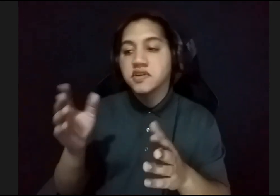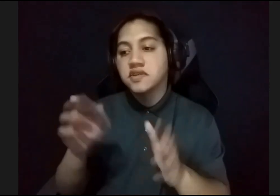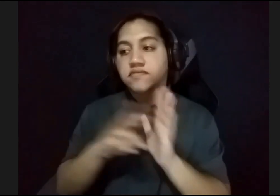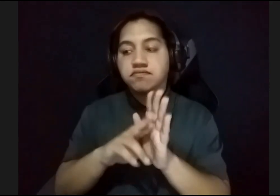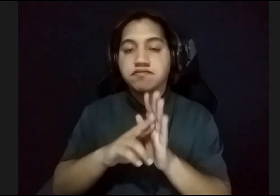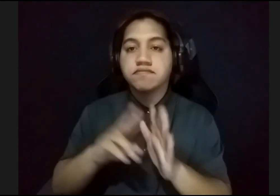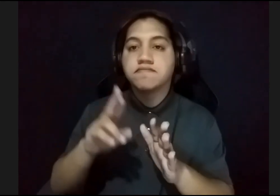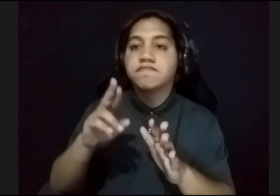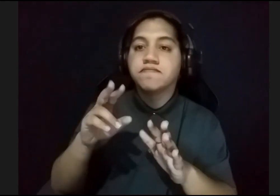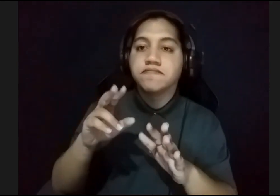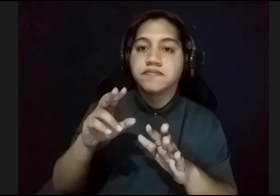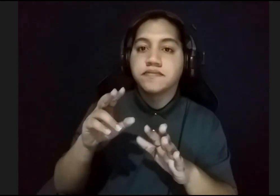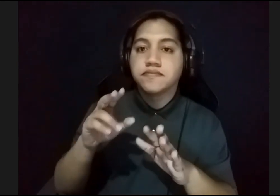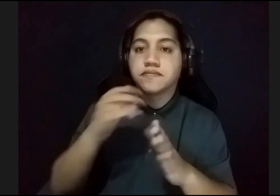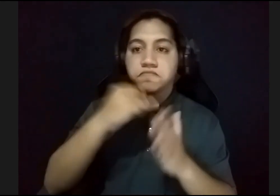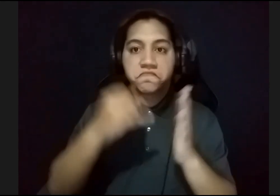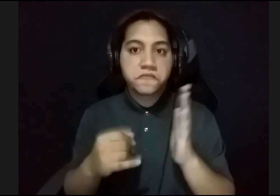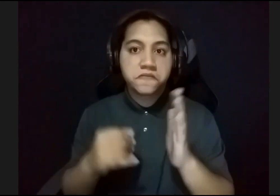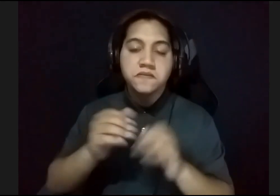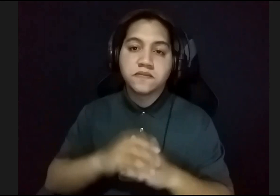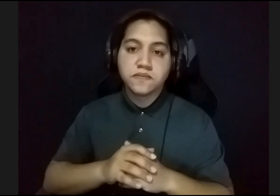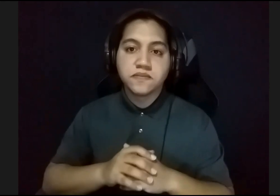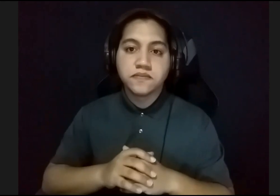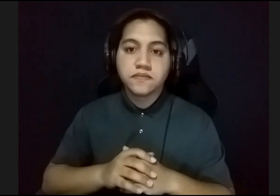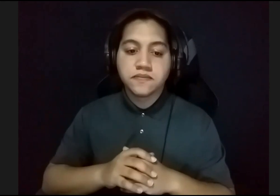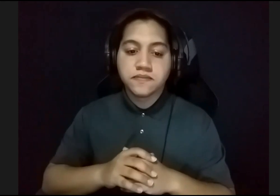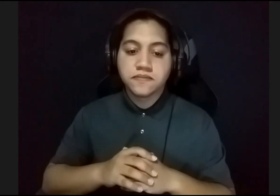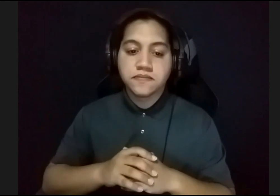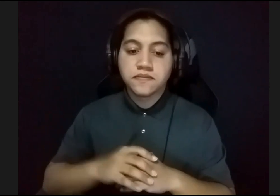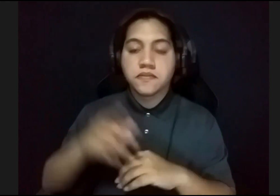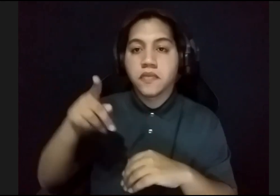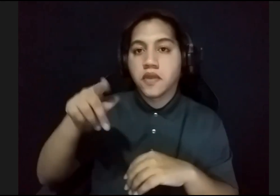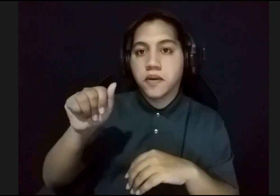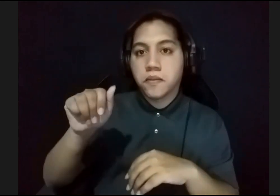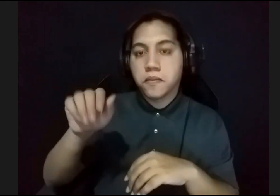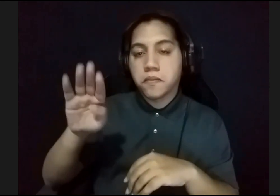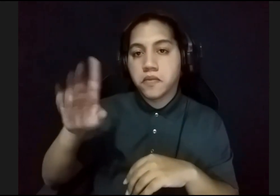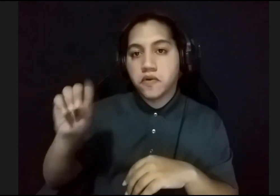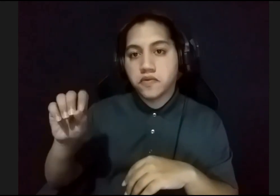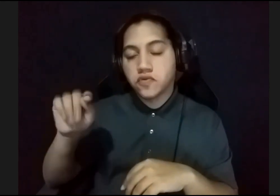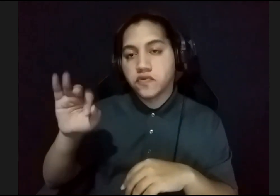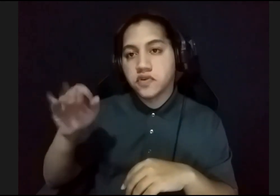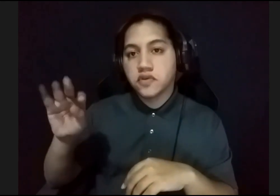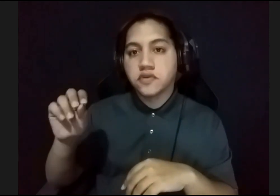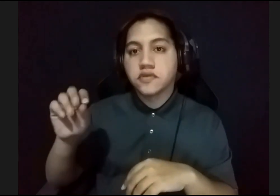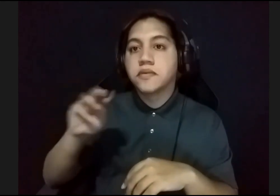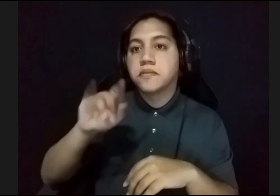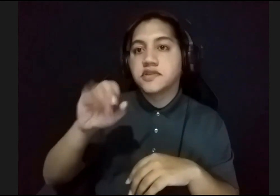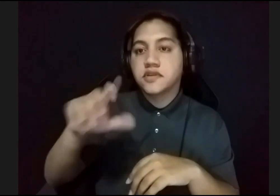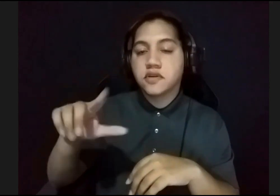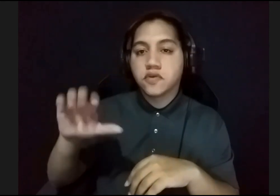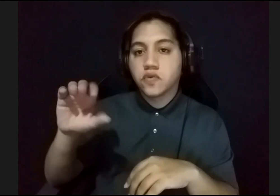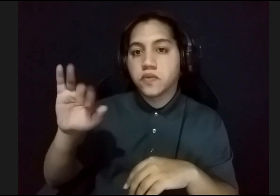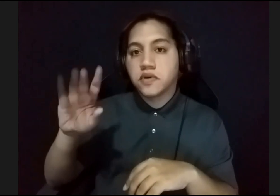obras pictóricamente. Comenta tanto Pablo Turfini como Michel Cubano que el bar